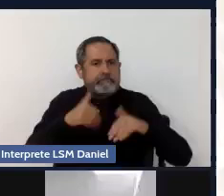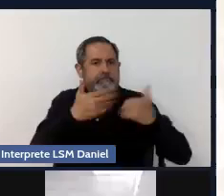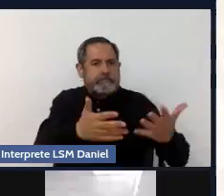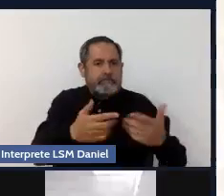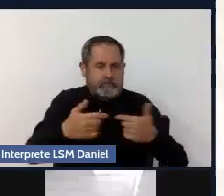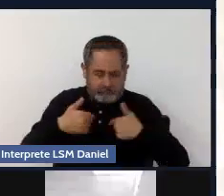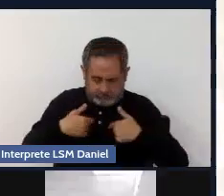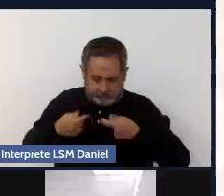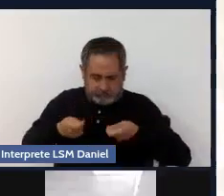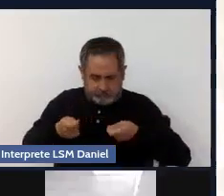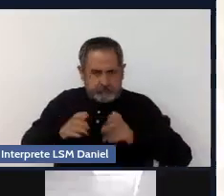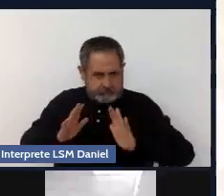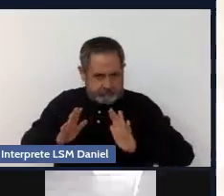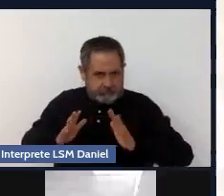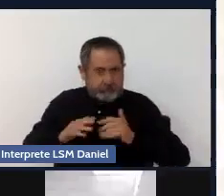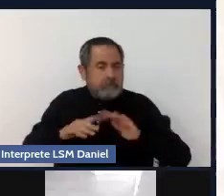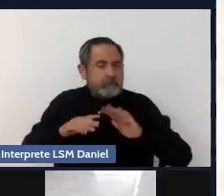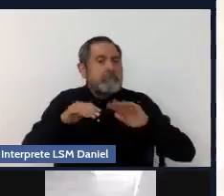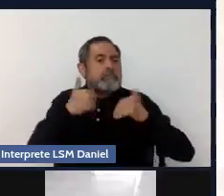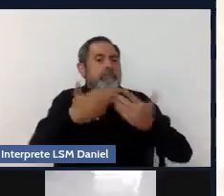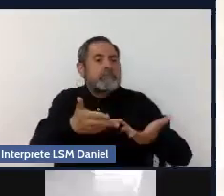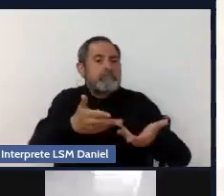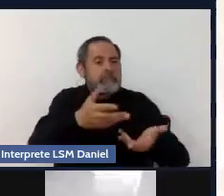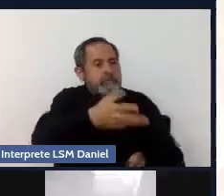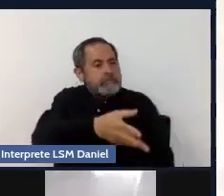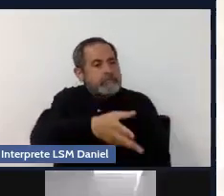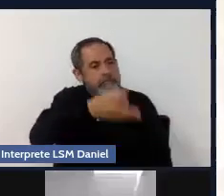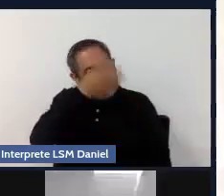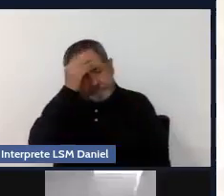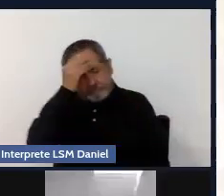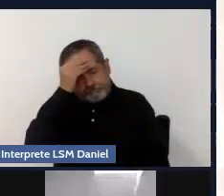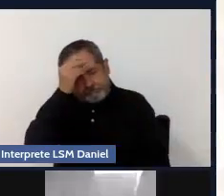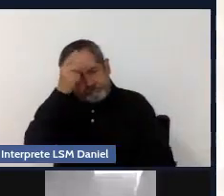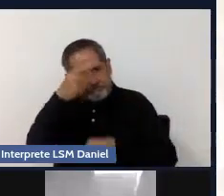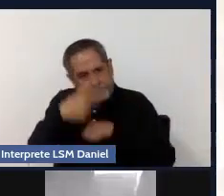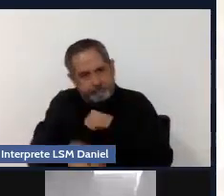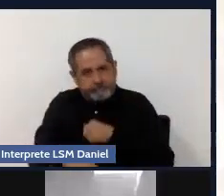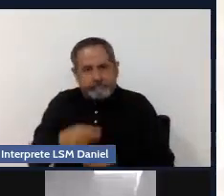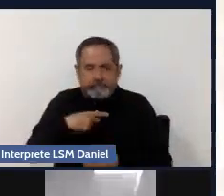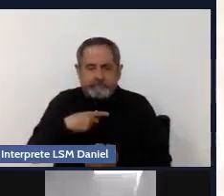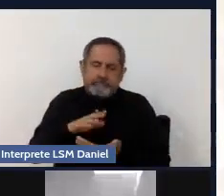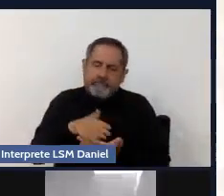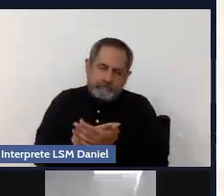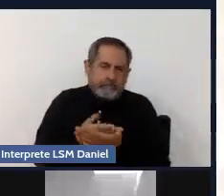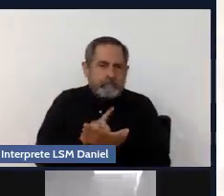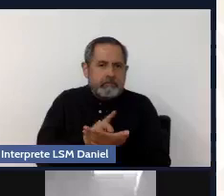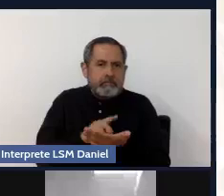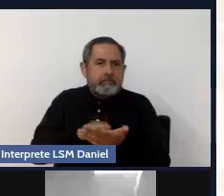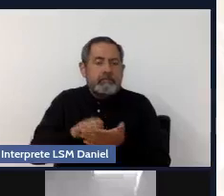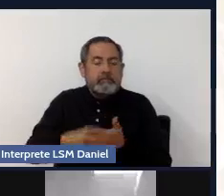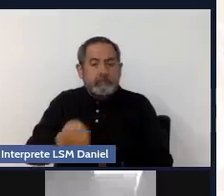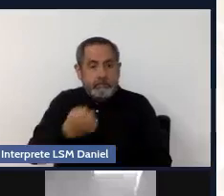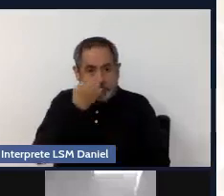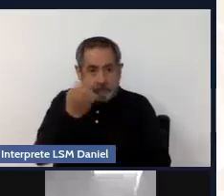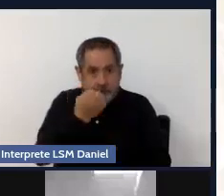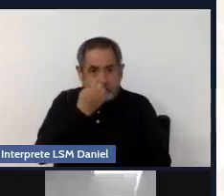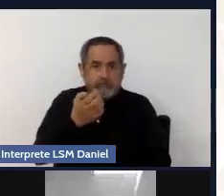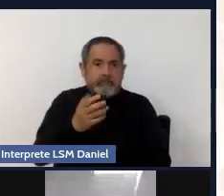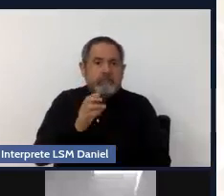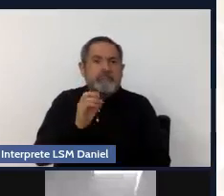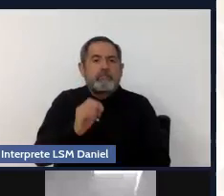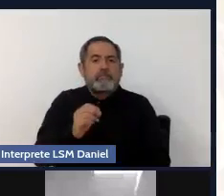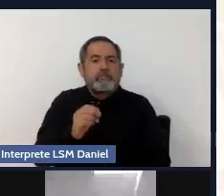producirse en la escuela, en el grupo de